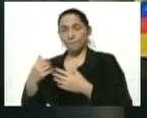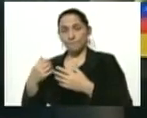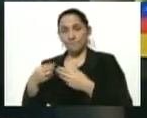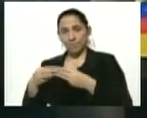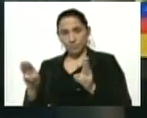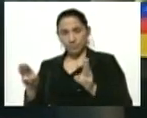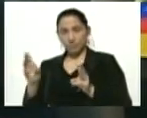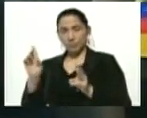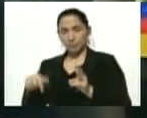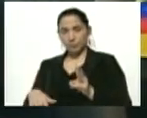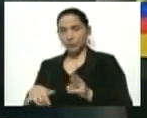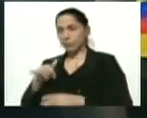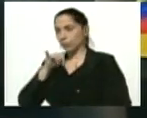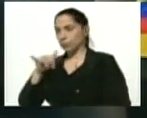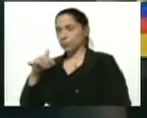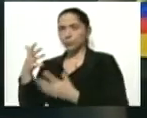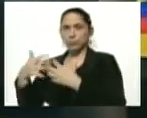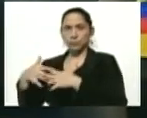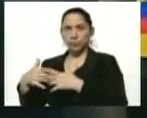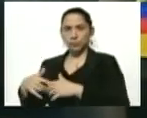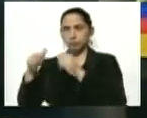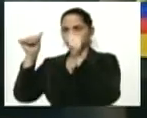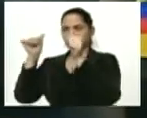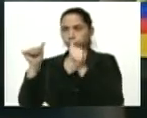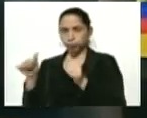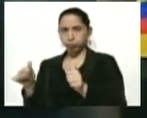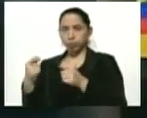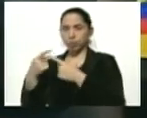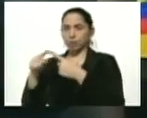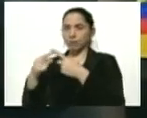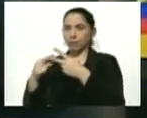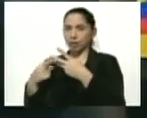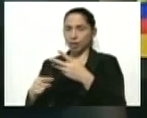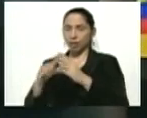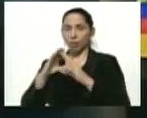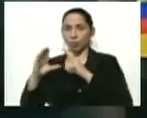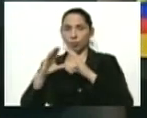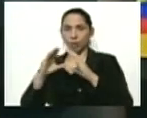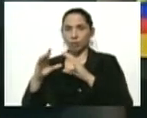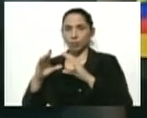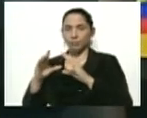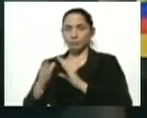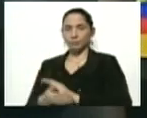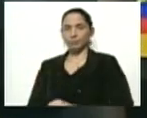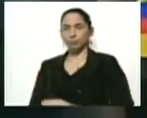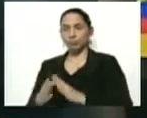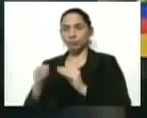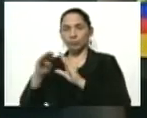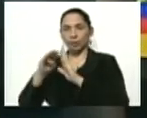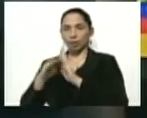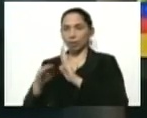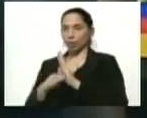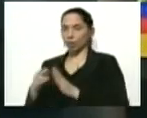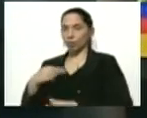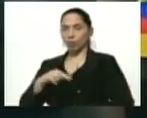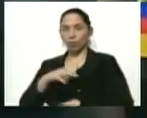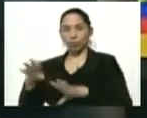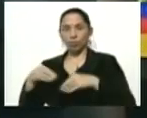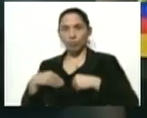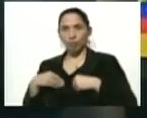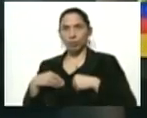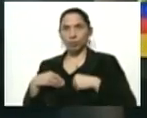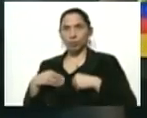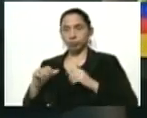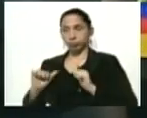empresarios, informen en carteleras a través de los diferentes medios de comunicación todas estas medidas que estamos tomando a